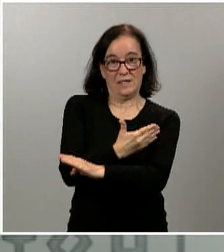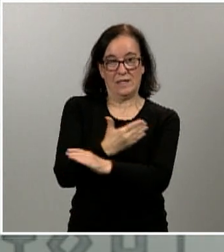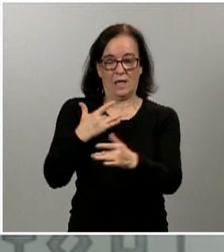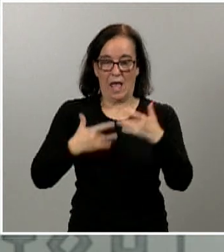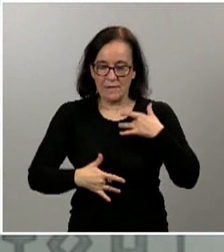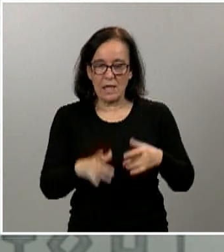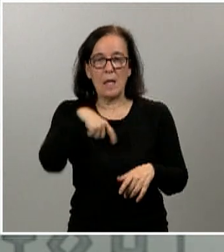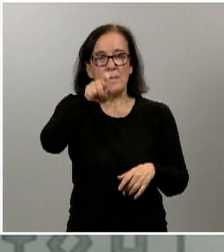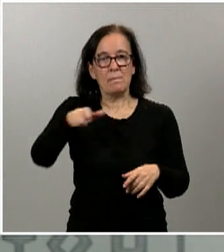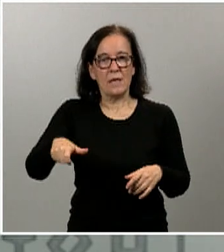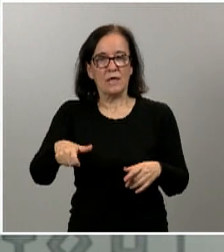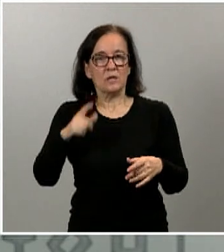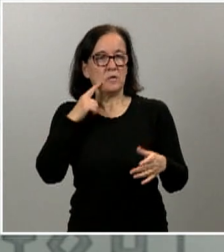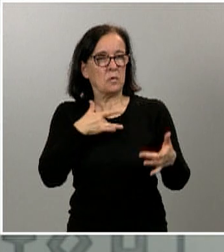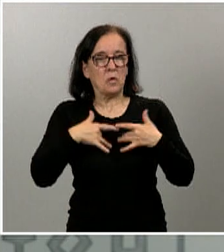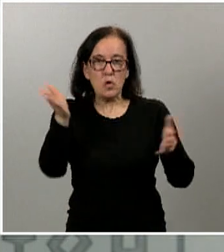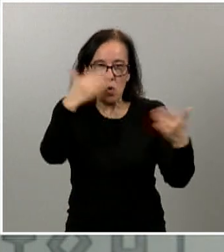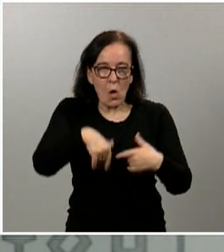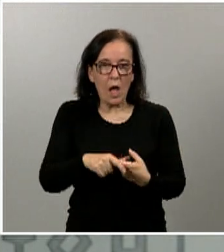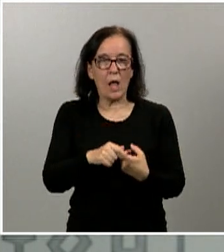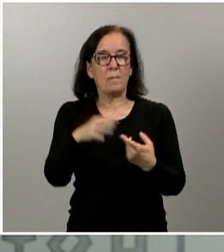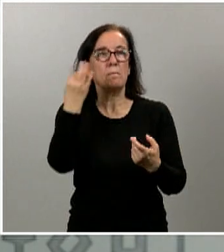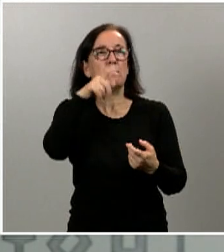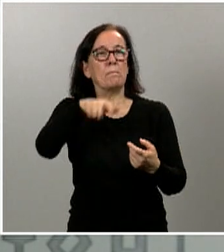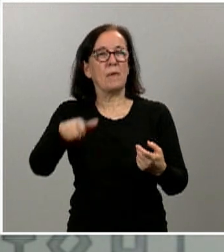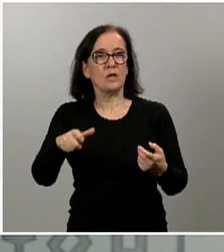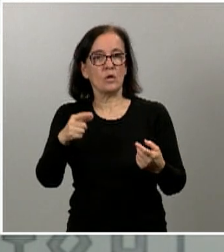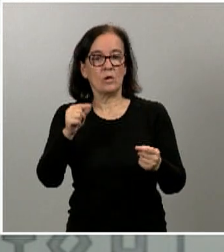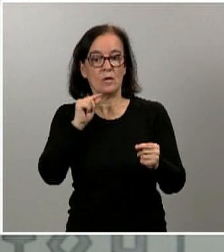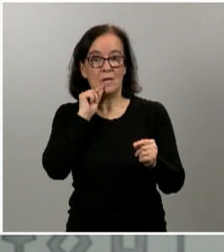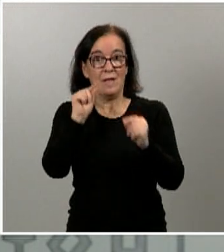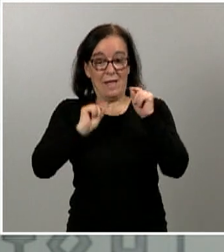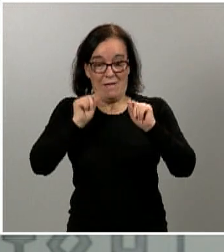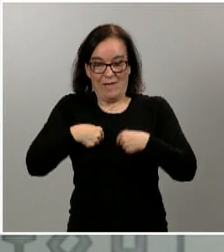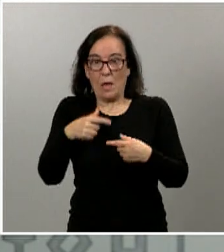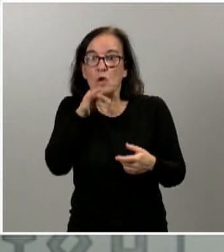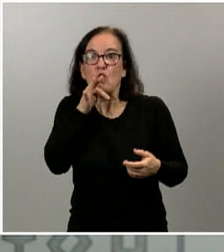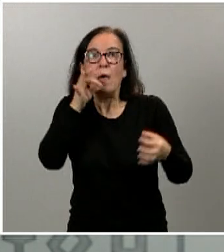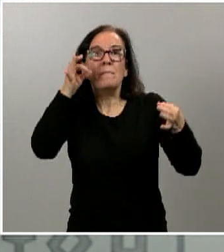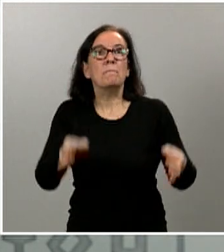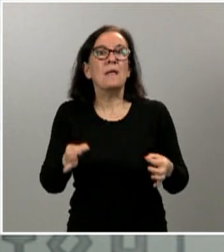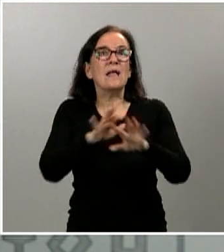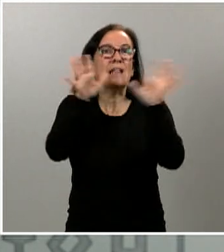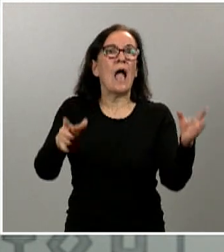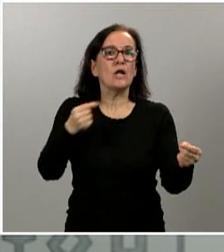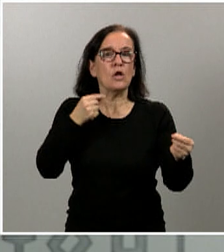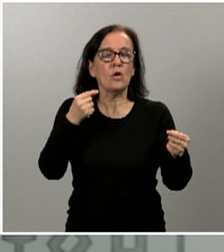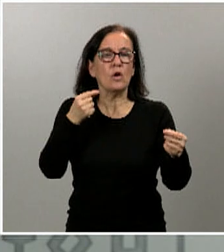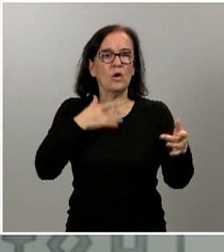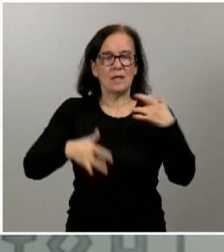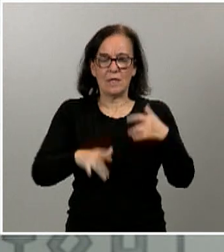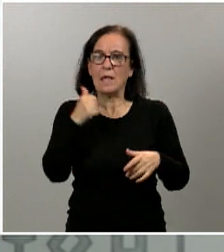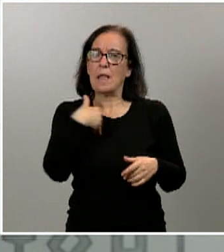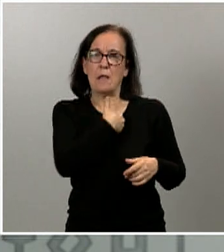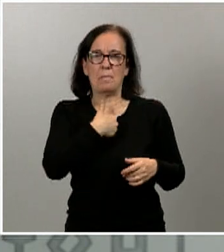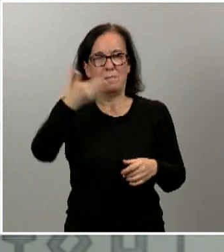son asintomáticos, personas que están infectadas pero todavía no tienen unos síntomas claros, ahí parece que es el papel más importante de las